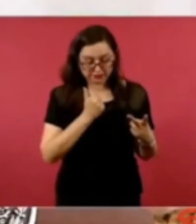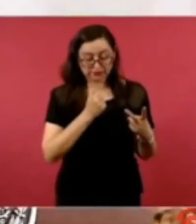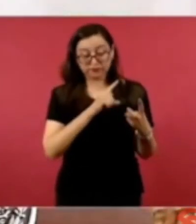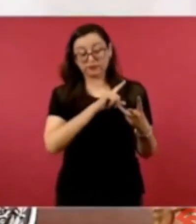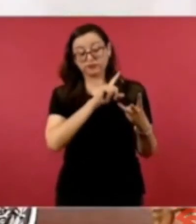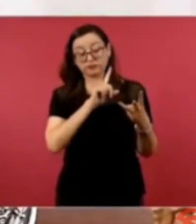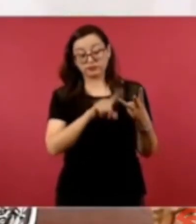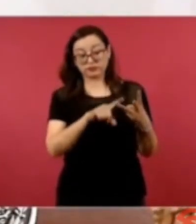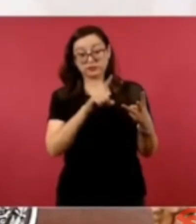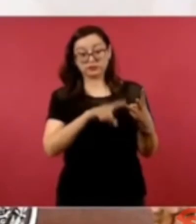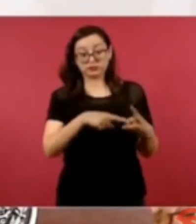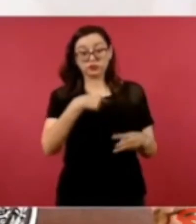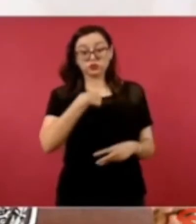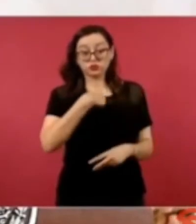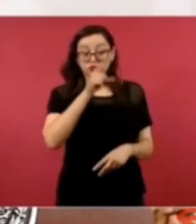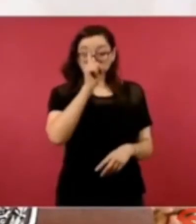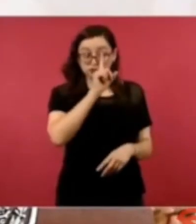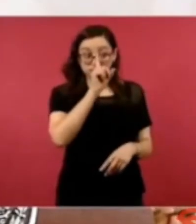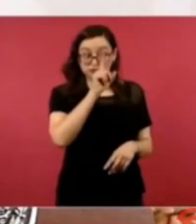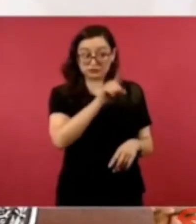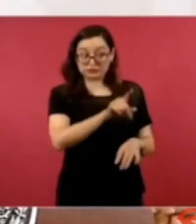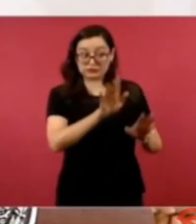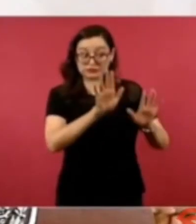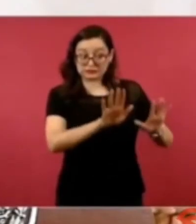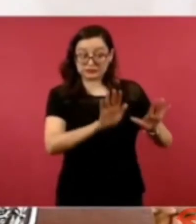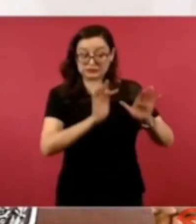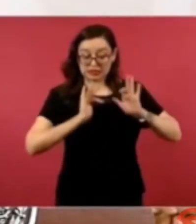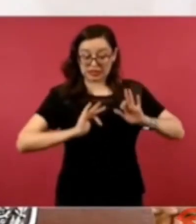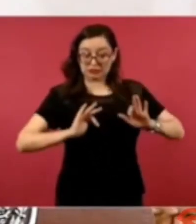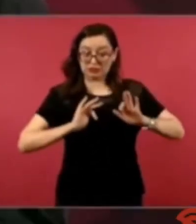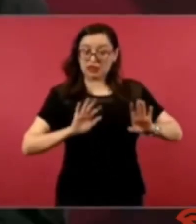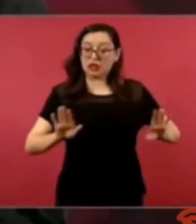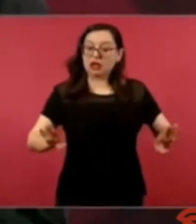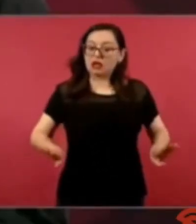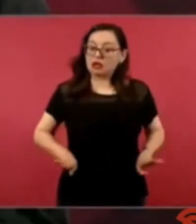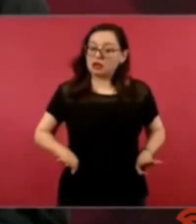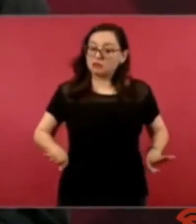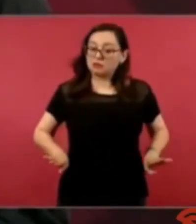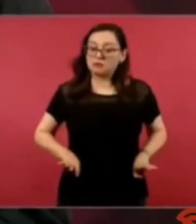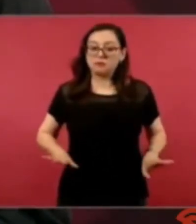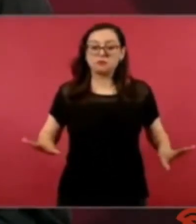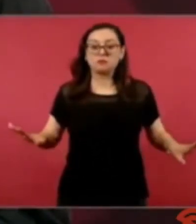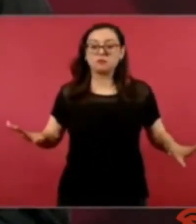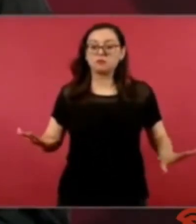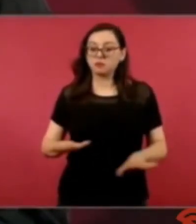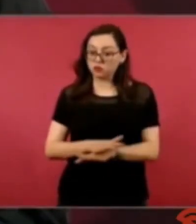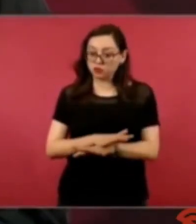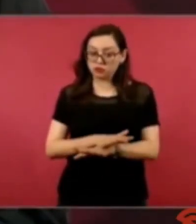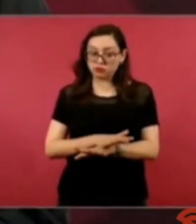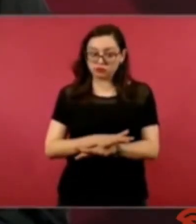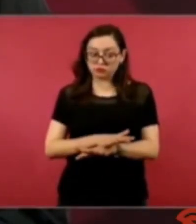se serene y que definan una estrategia se necesita la oposición